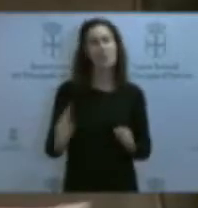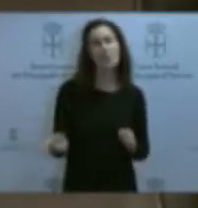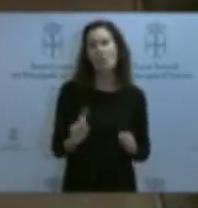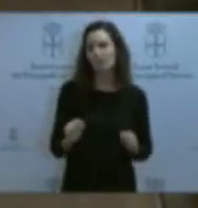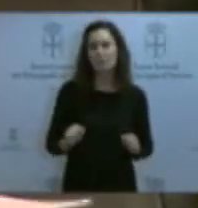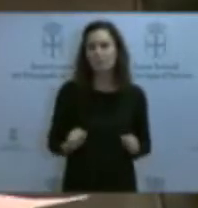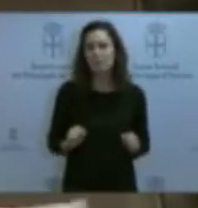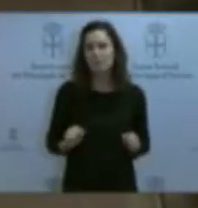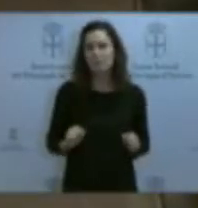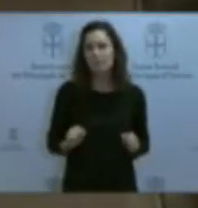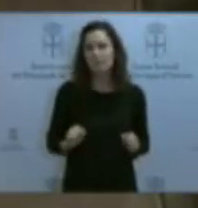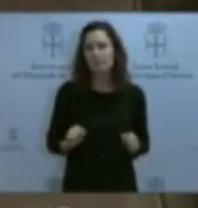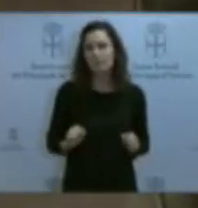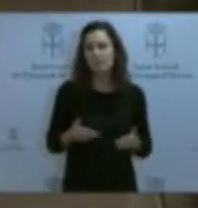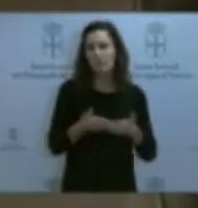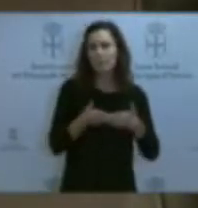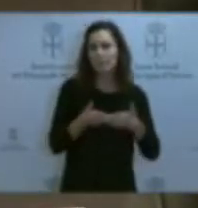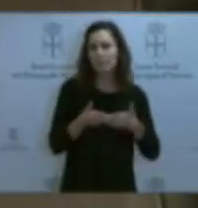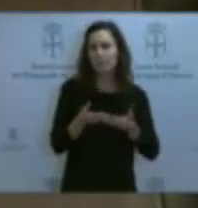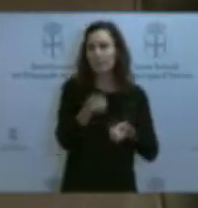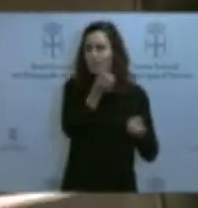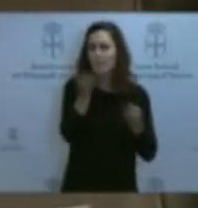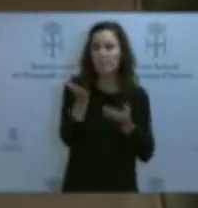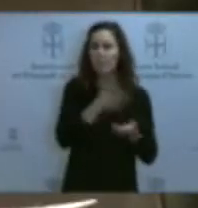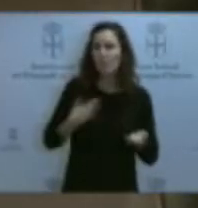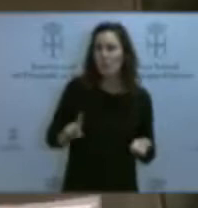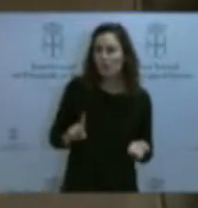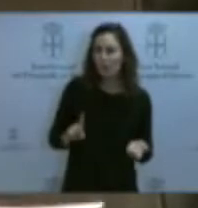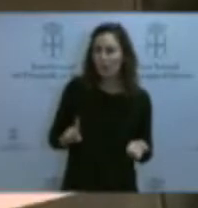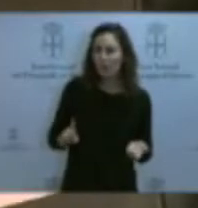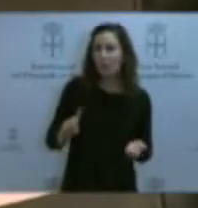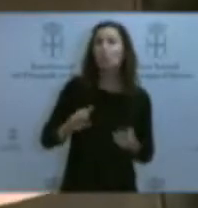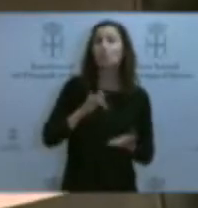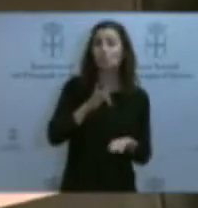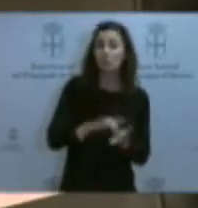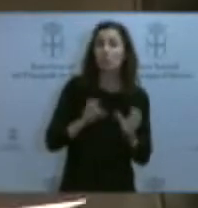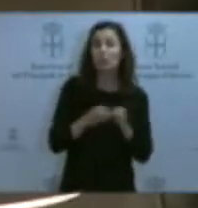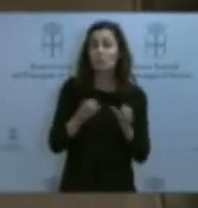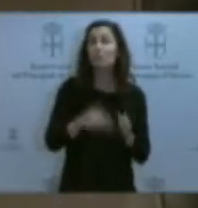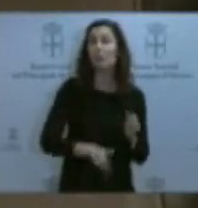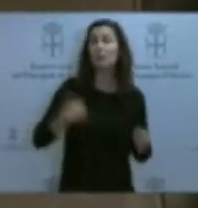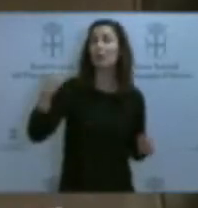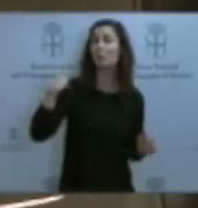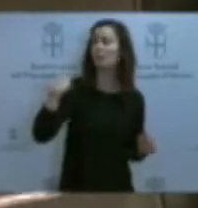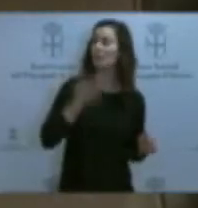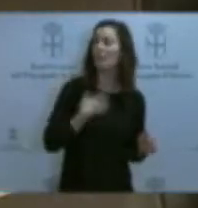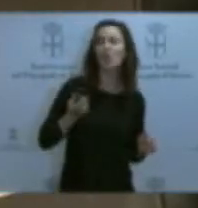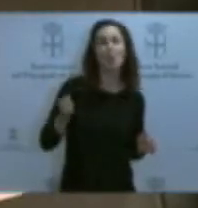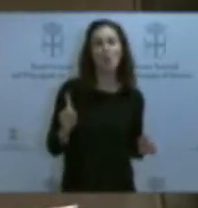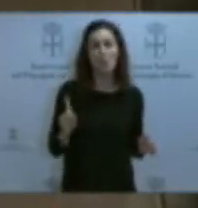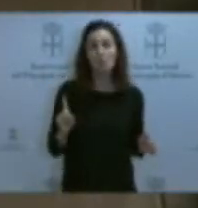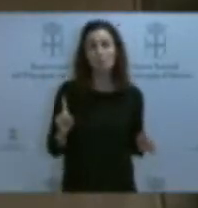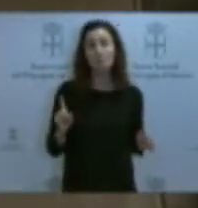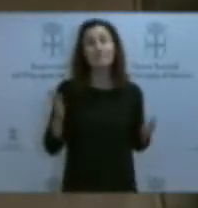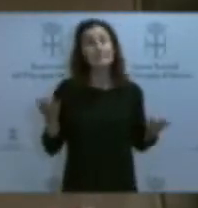empiezan por ahí, bloquean el acceso a la información y a la documentación, cuando así se les requiere, desde esta Junta General, y solo se personan cuando